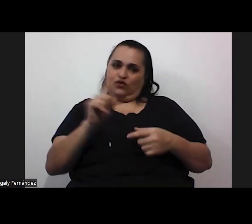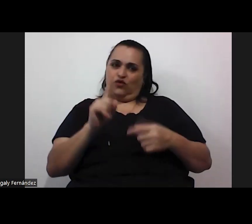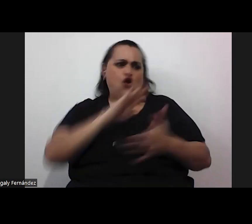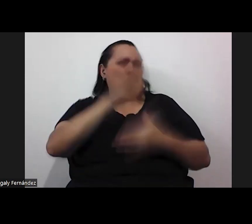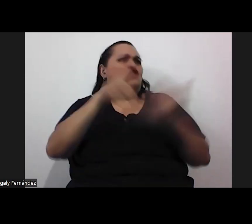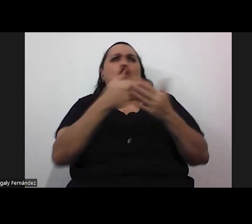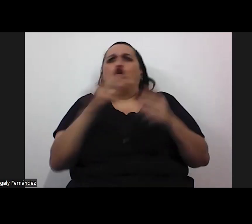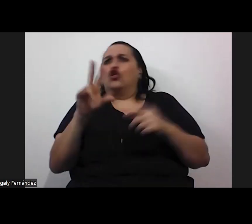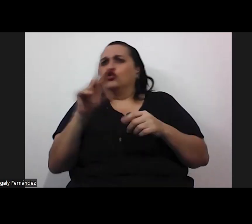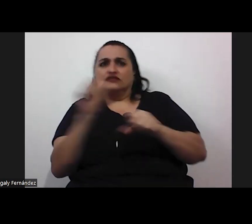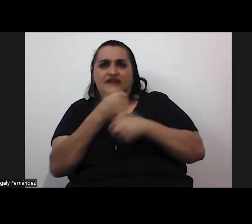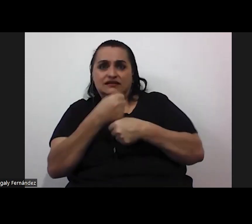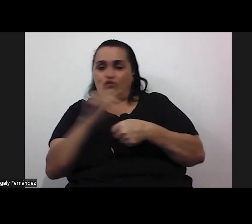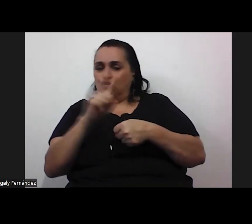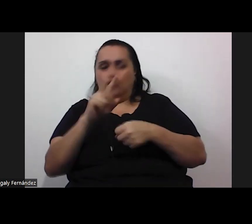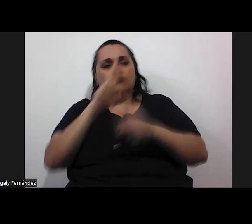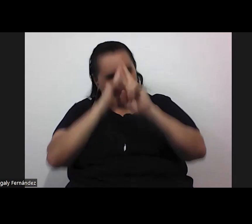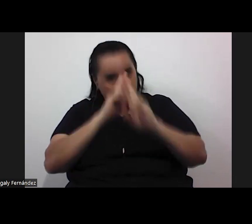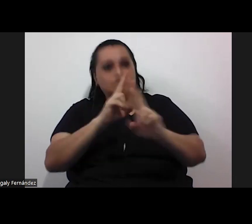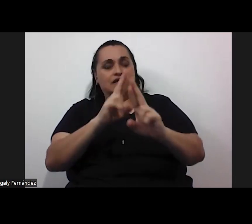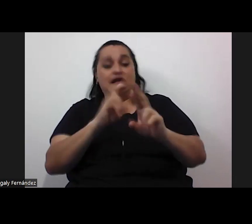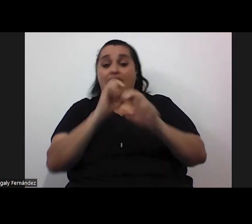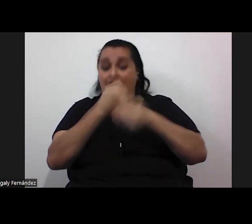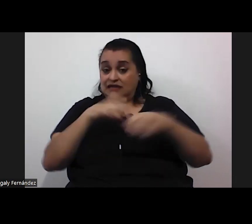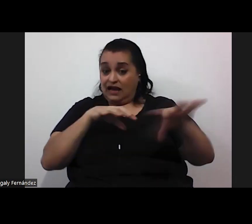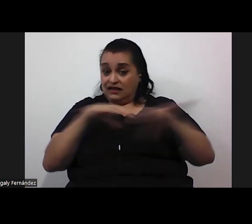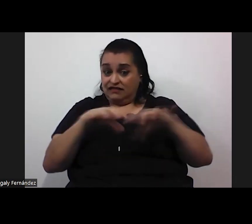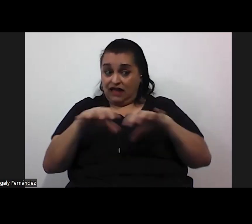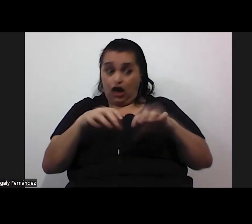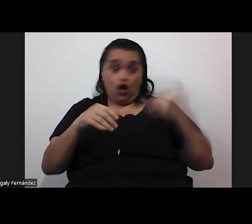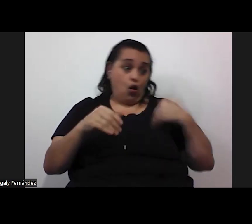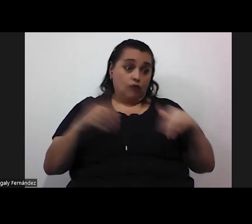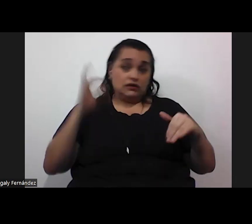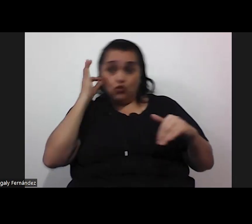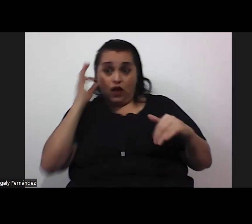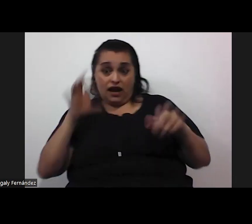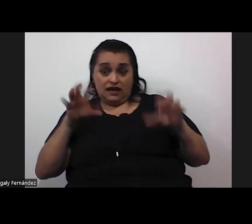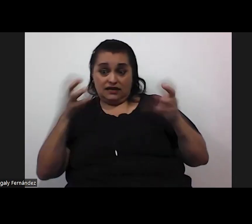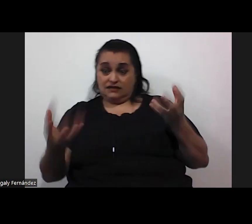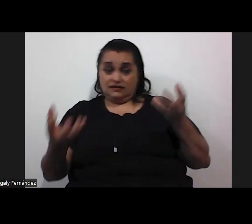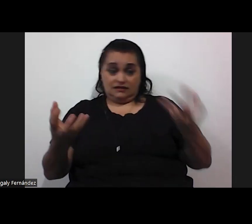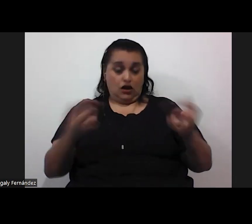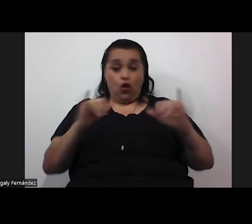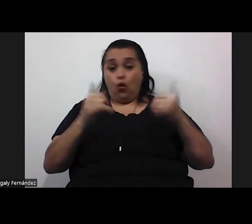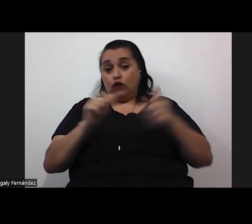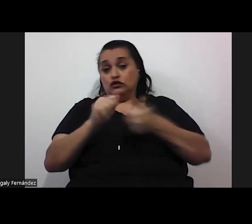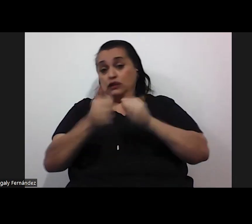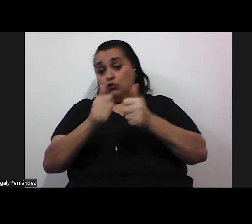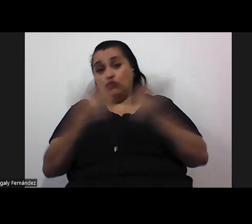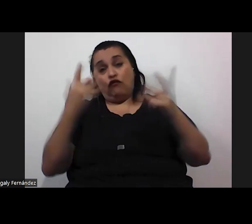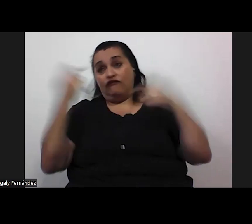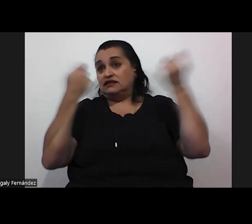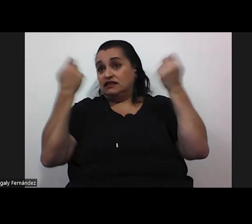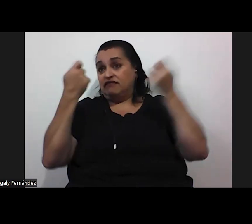hacer sino que más bien respetemos que si vamos a hacer una actividad donde tienen que ir hombres y mujeres por ejemplo juegos deportivos o festival de las artes las